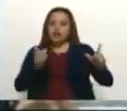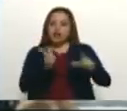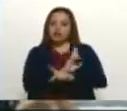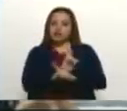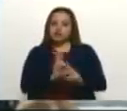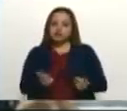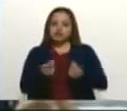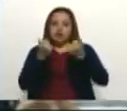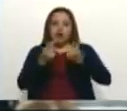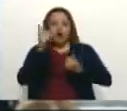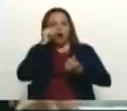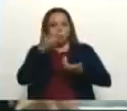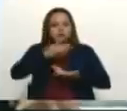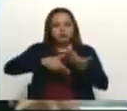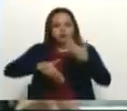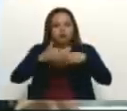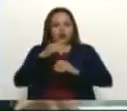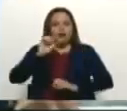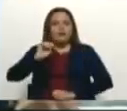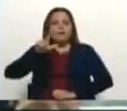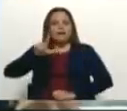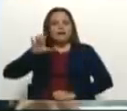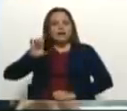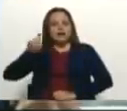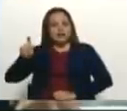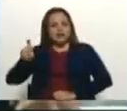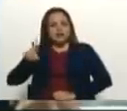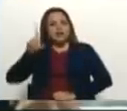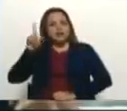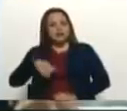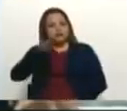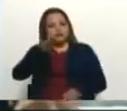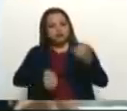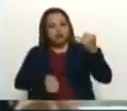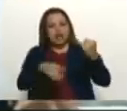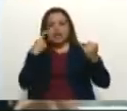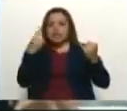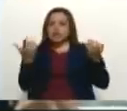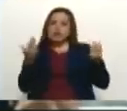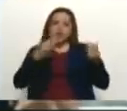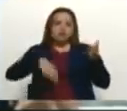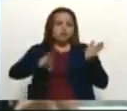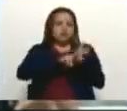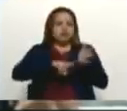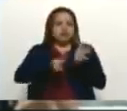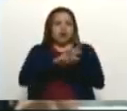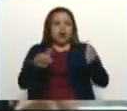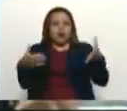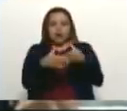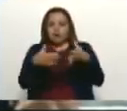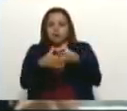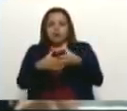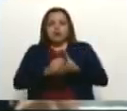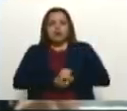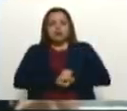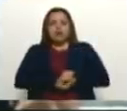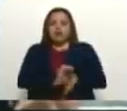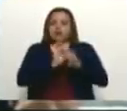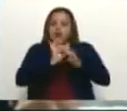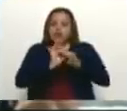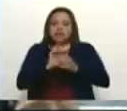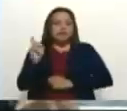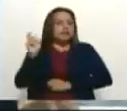del diplomático Alex Ay. Por último, además, presidente, han dicho muchas veces estos sectores de la Plataforma Unitaria la